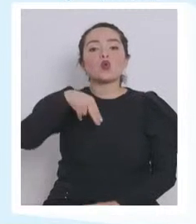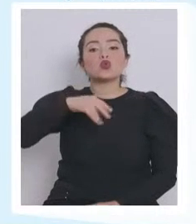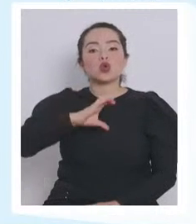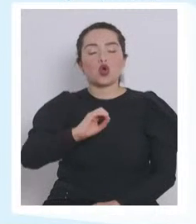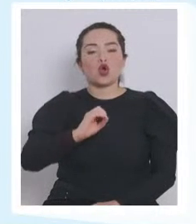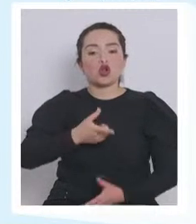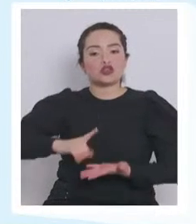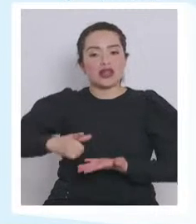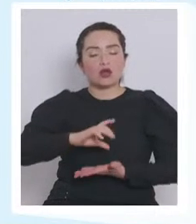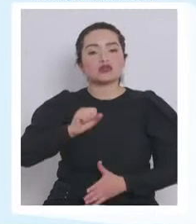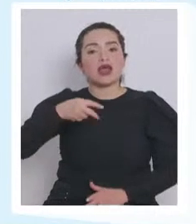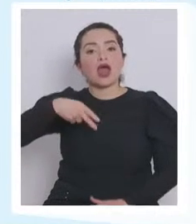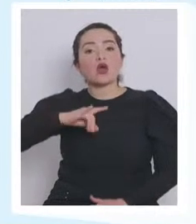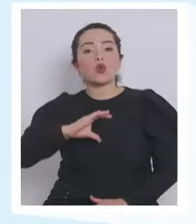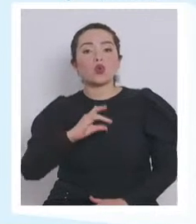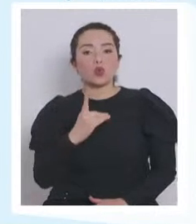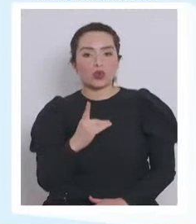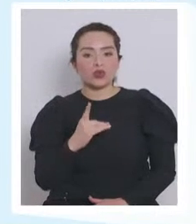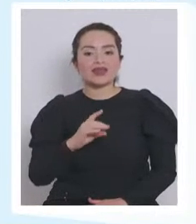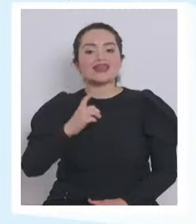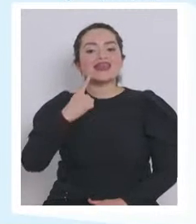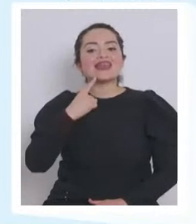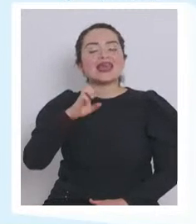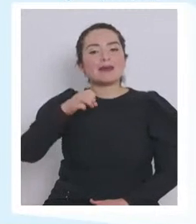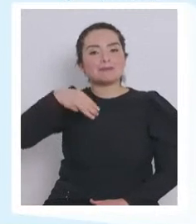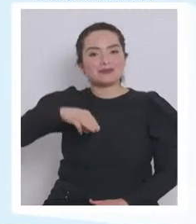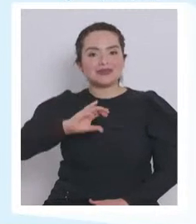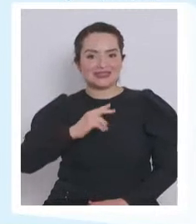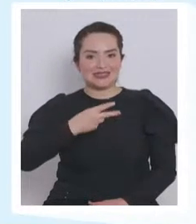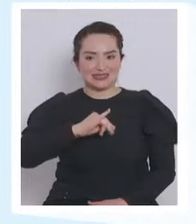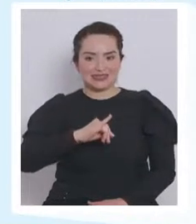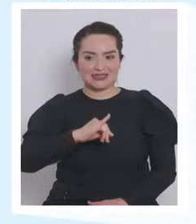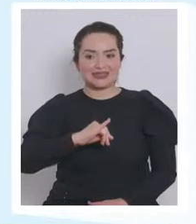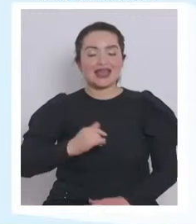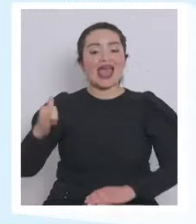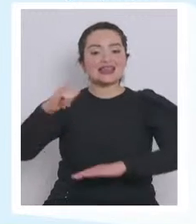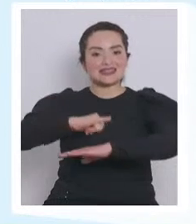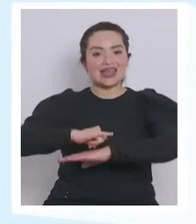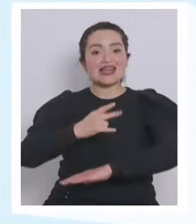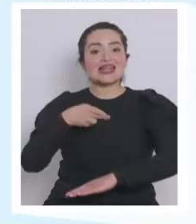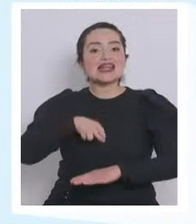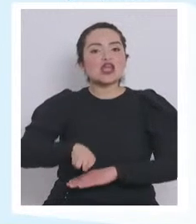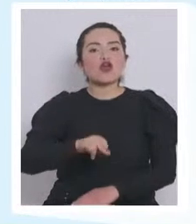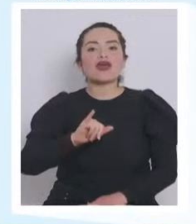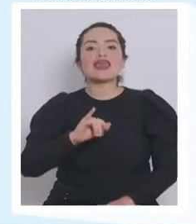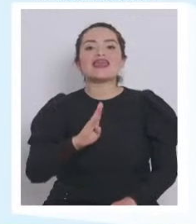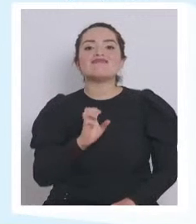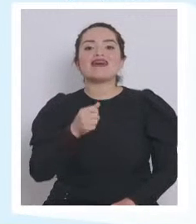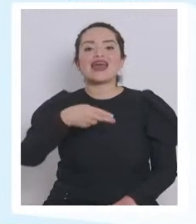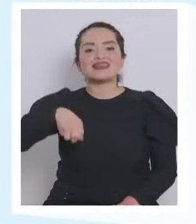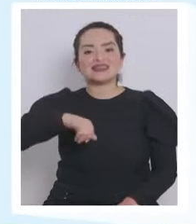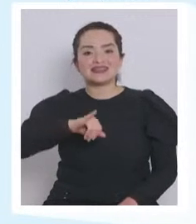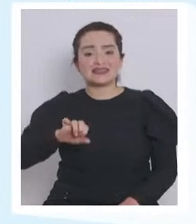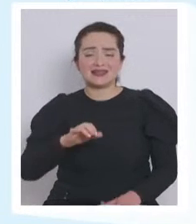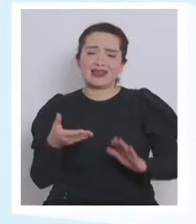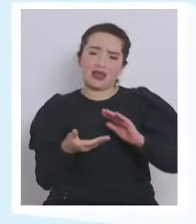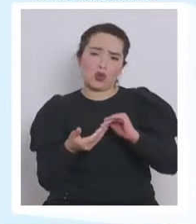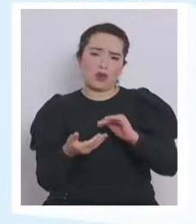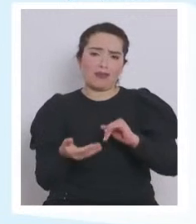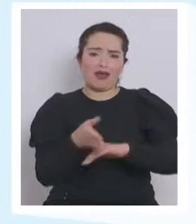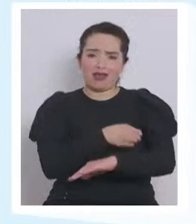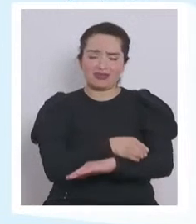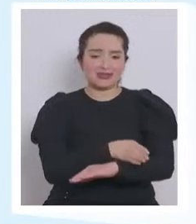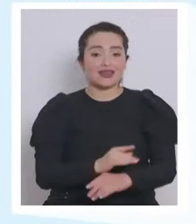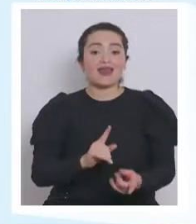Lagos, Ancut y Kemchi. En la región de Aysén, Río y Bañes. Quiero pedir disculpas. Esos son los